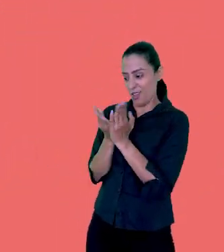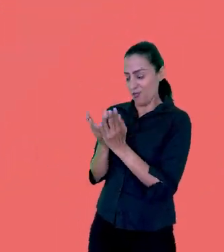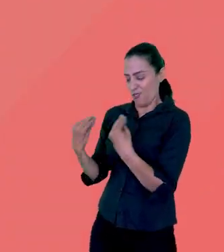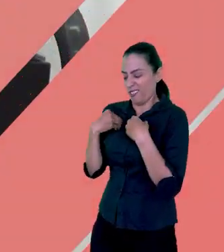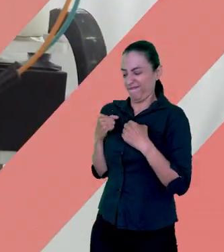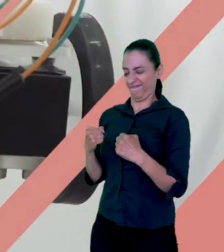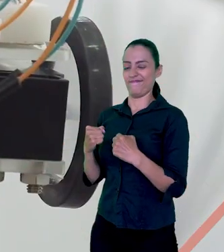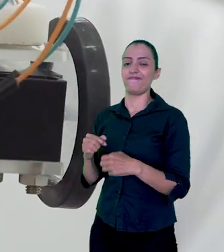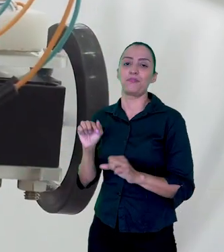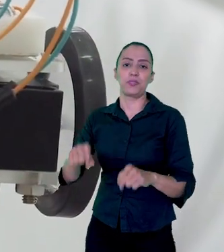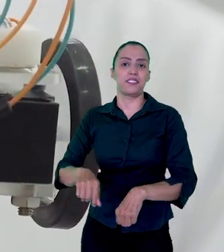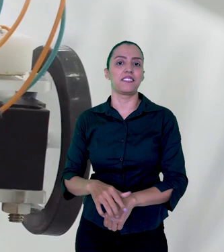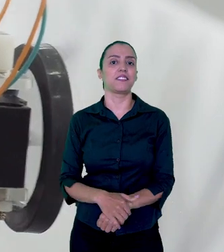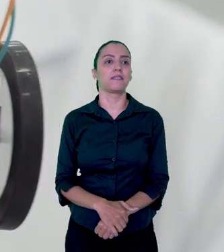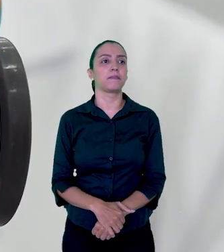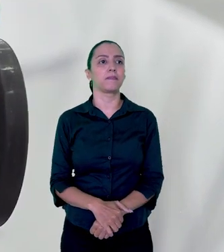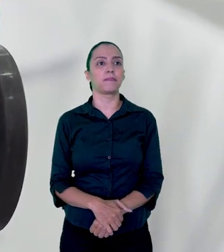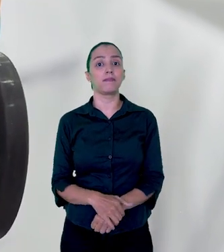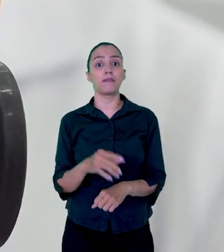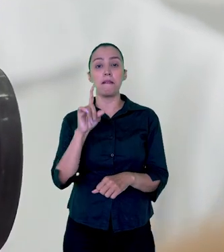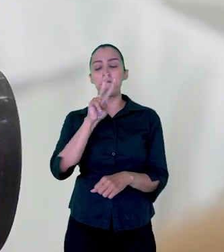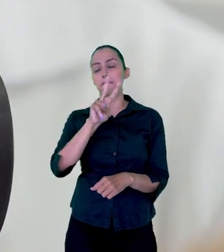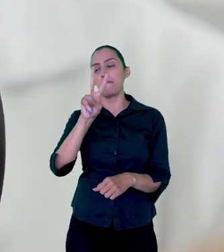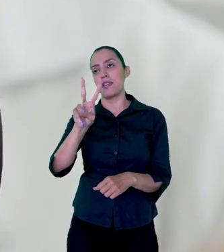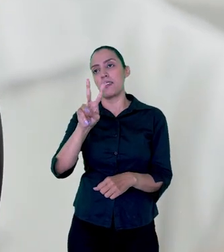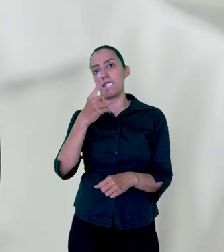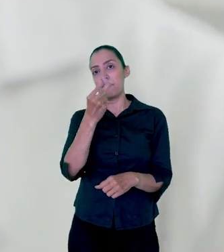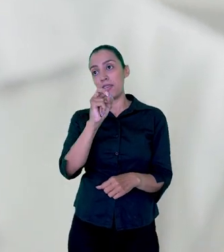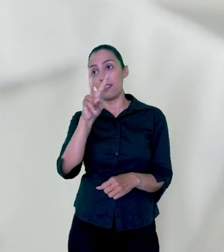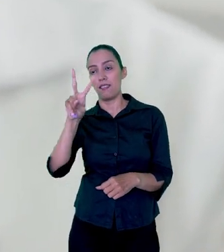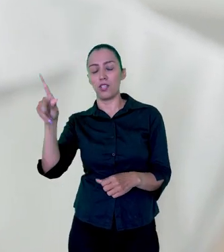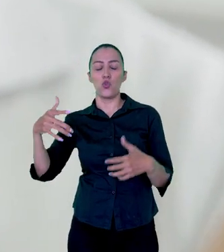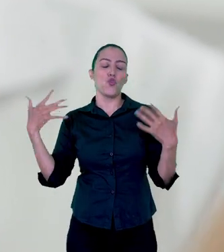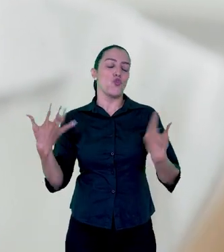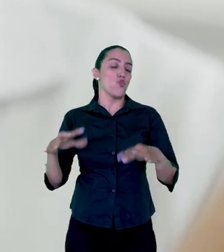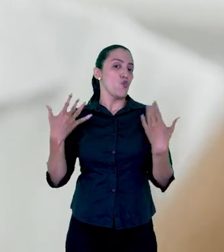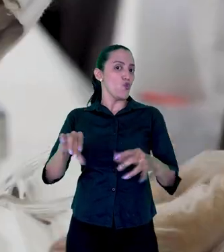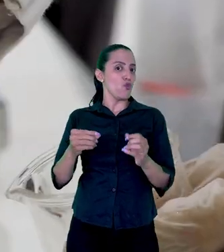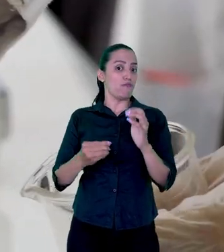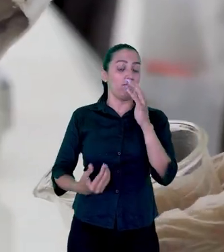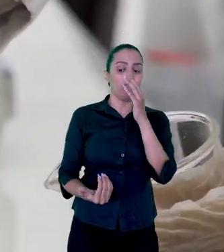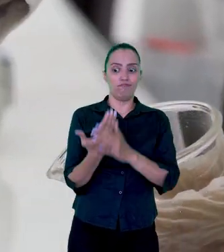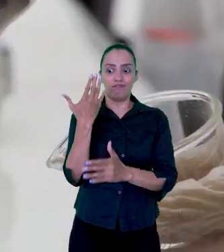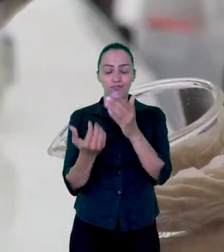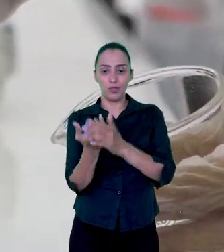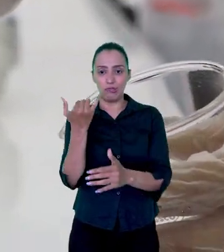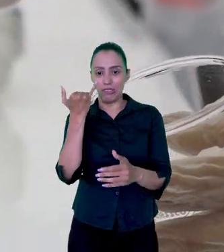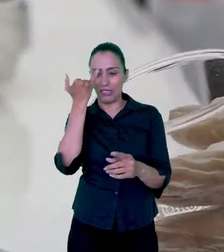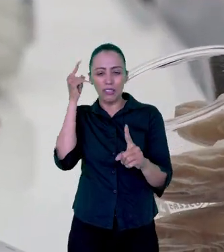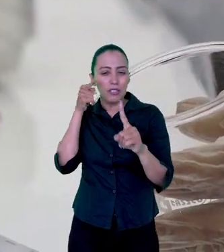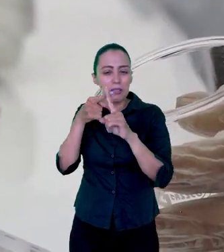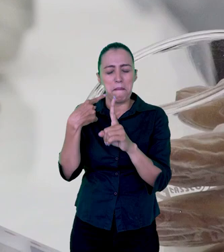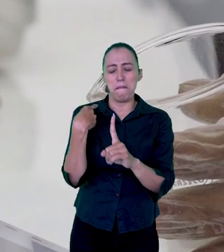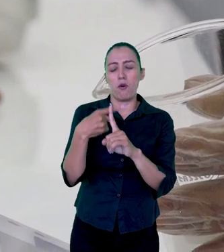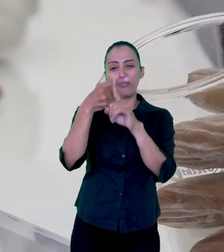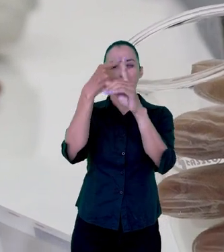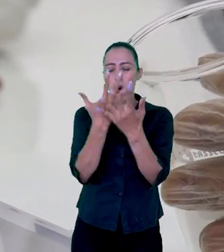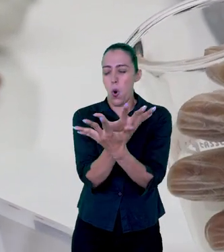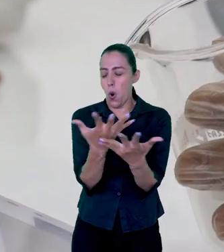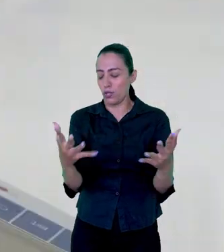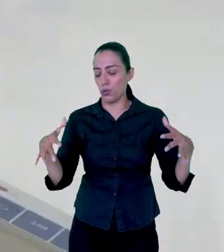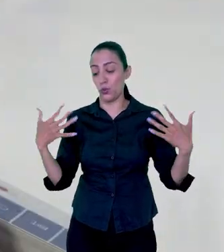año 2022 es un año que recoge logros desde la sede de La Paz. El más importante,